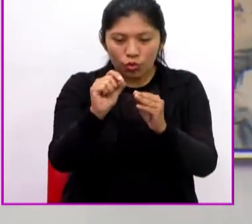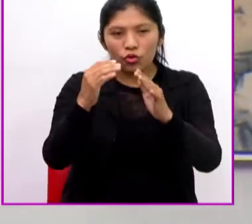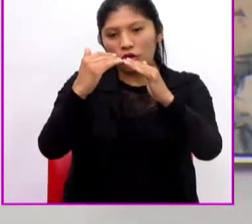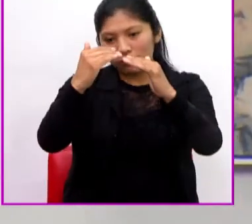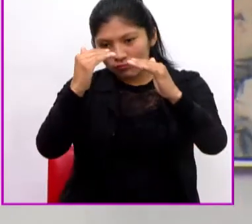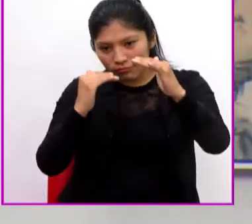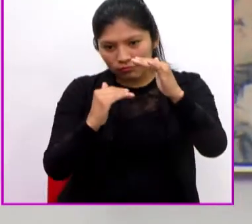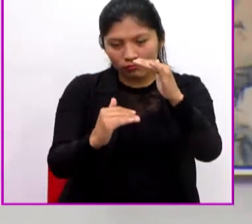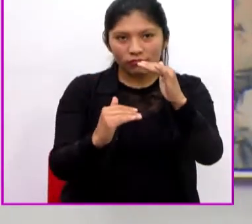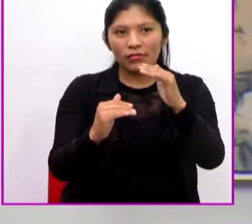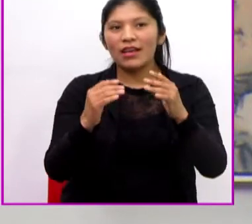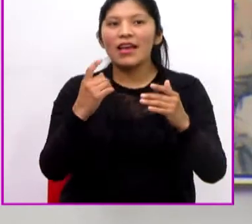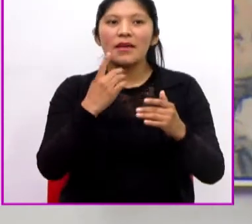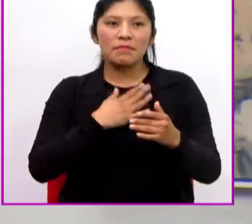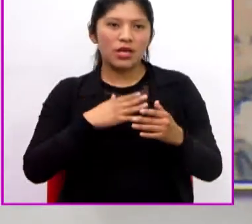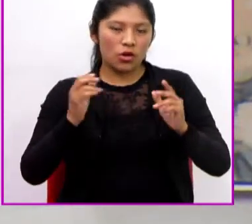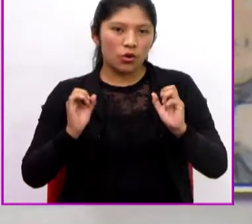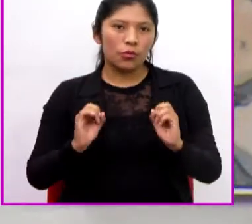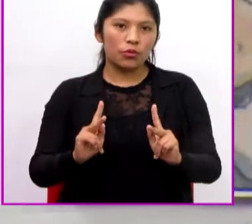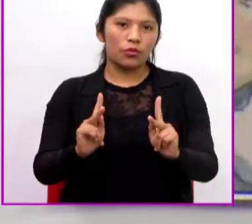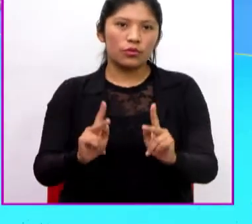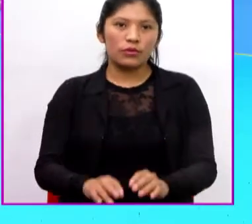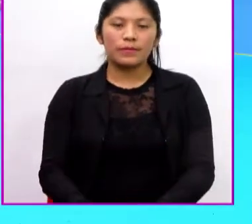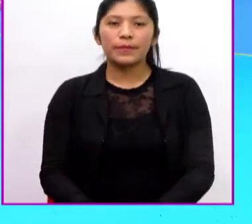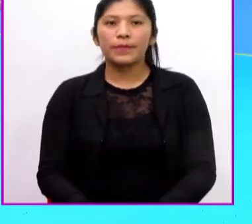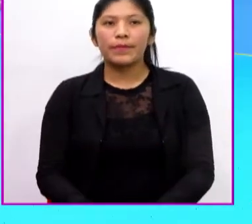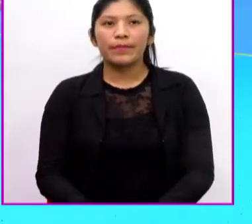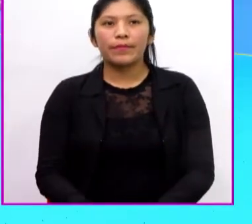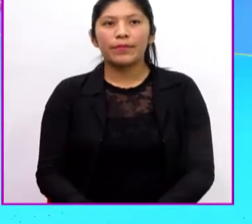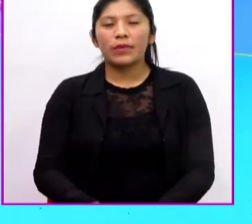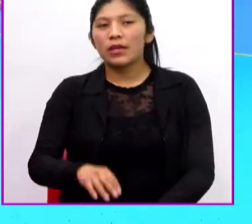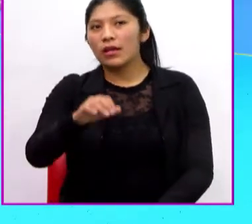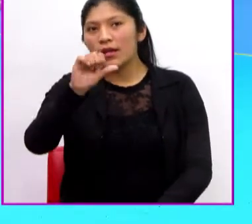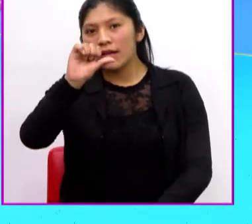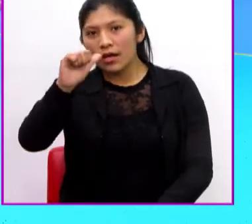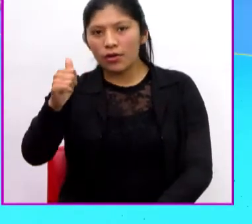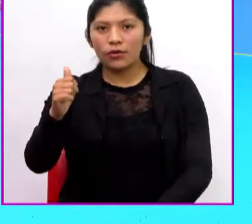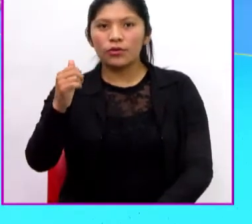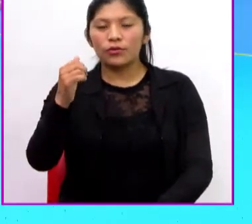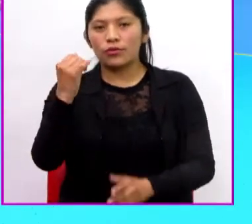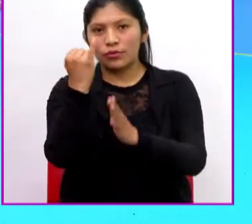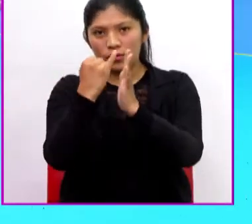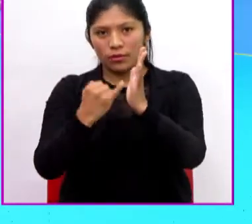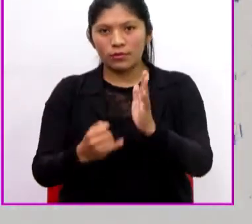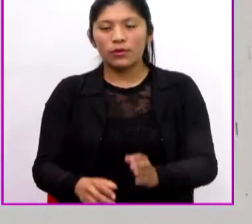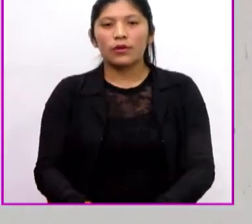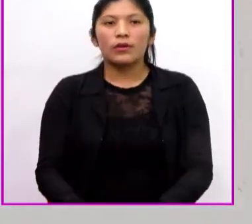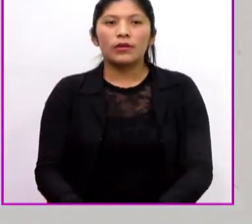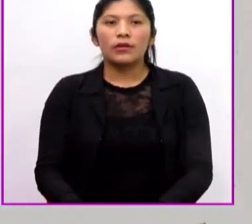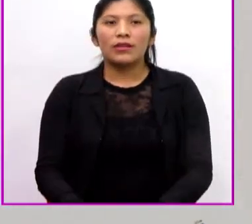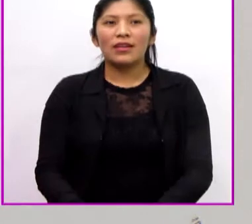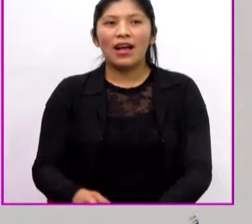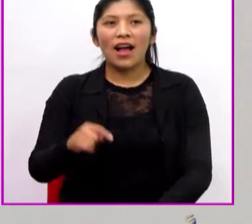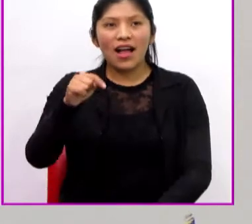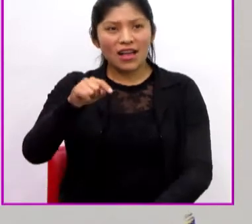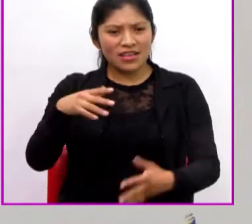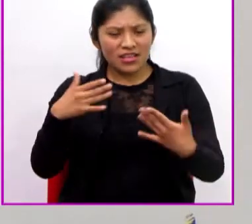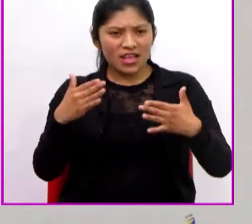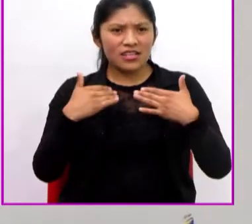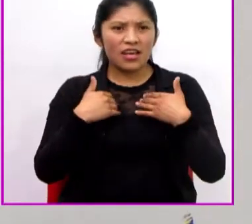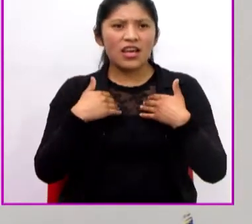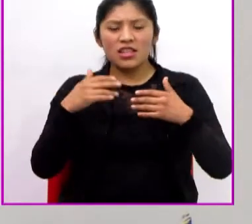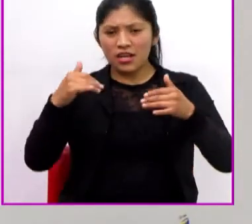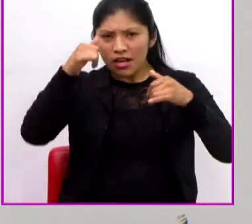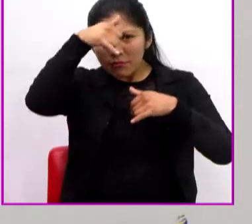línea siguiente. Es mi oportunidad. Vamos a la cuarta viñeta. Aquí estás ya. Tenemos a los toros